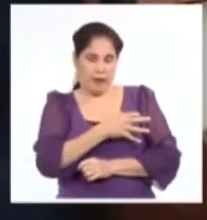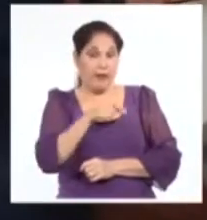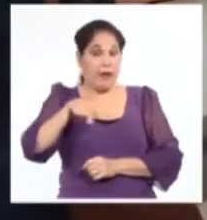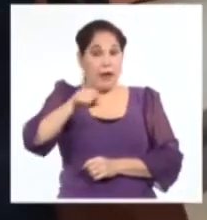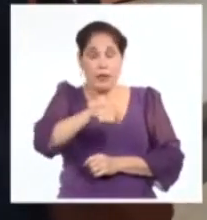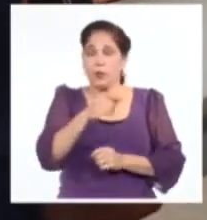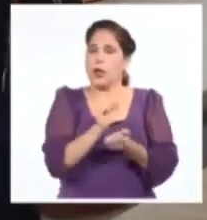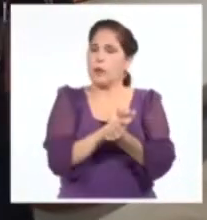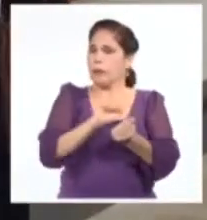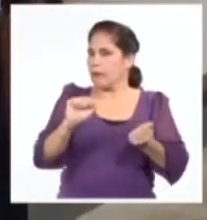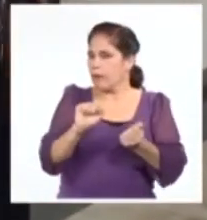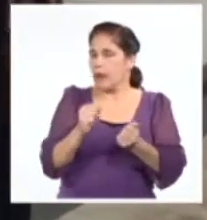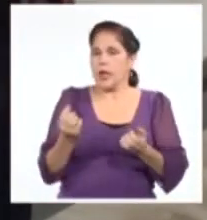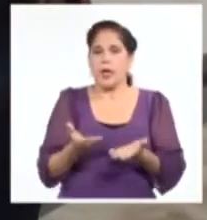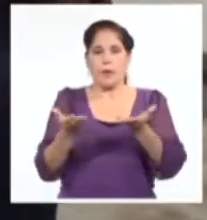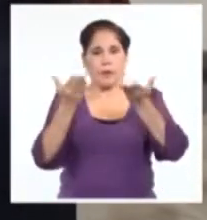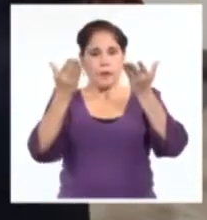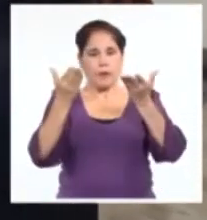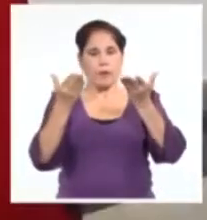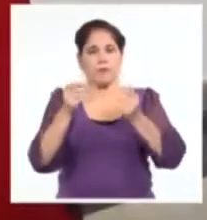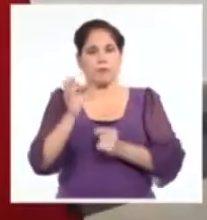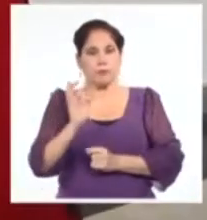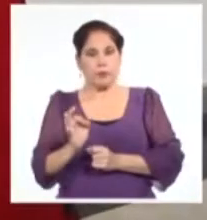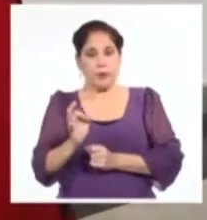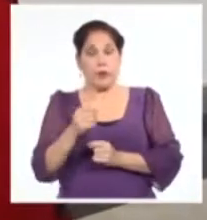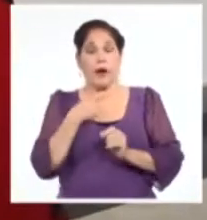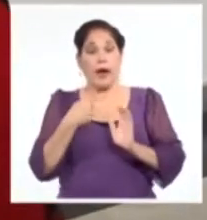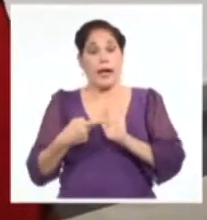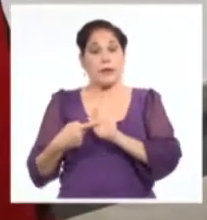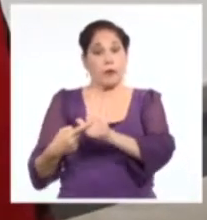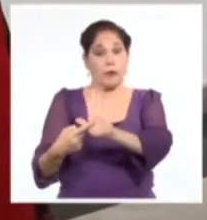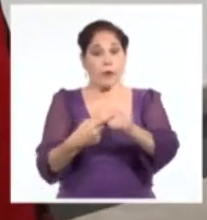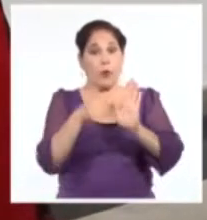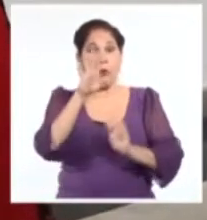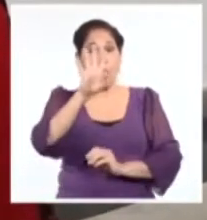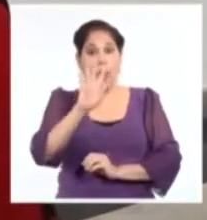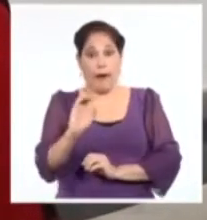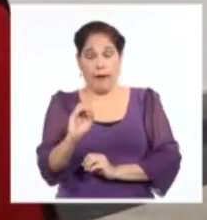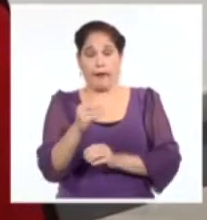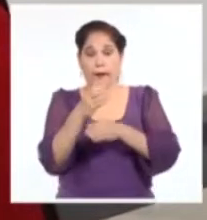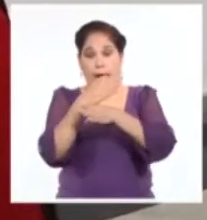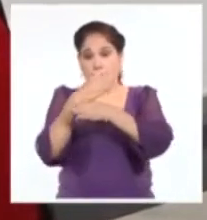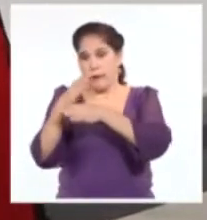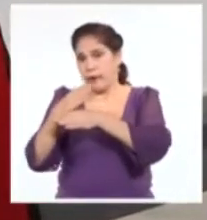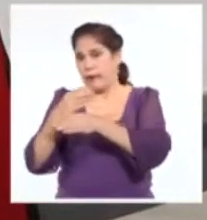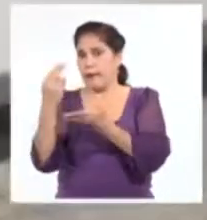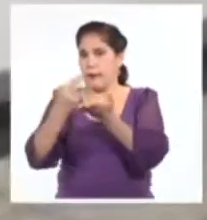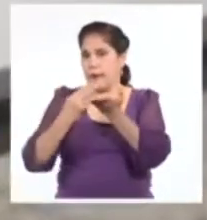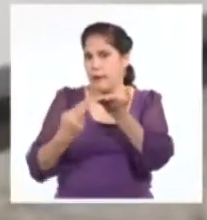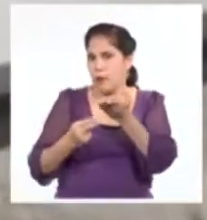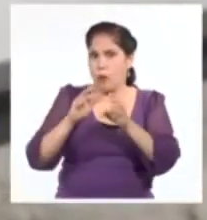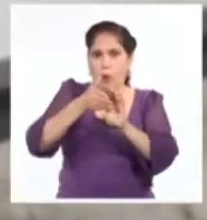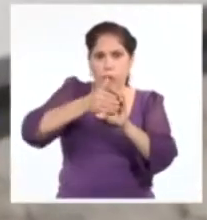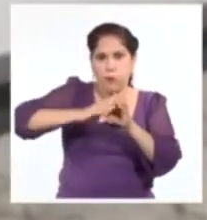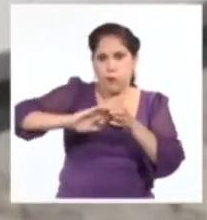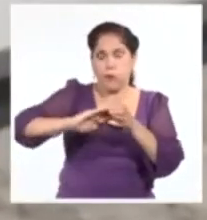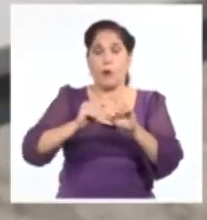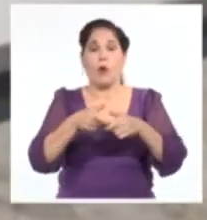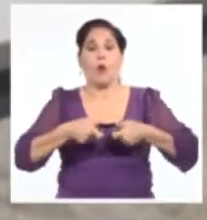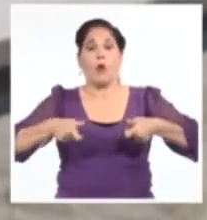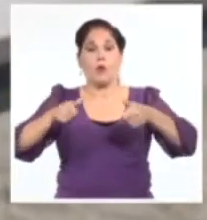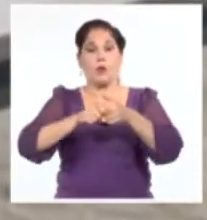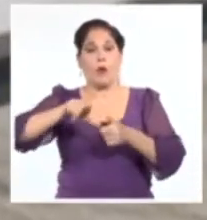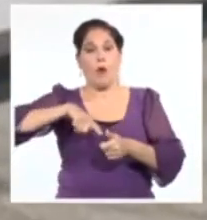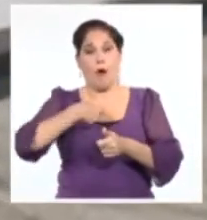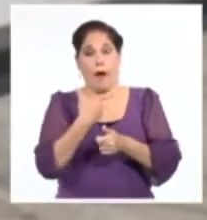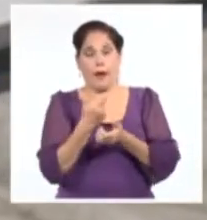de libertad y motor de desarrollo social. La exposición la integran 40 obras de diversas manifestaciones de la colección del Consejo Nacional de las Artes